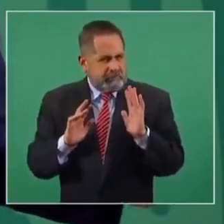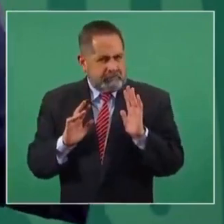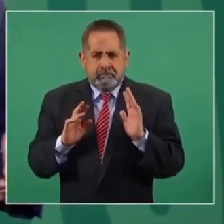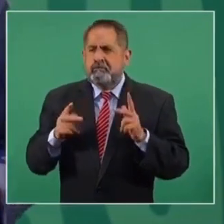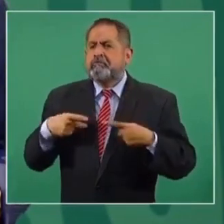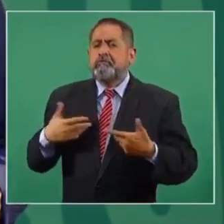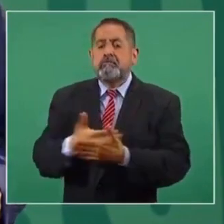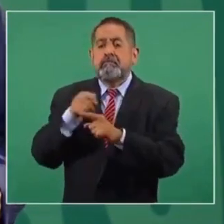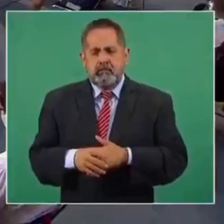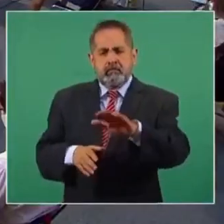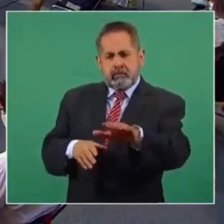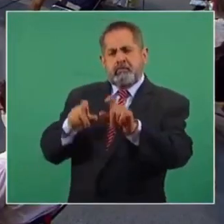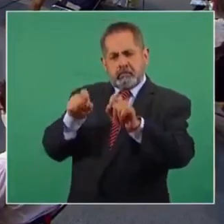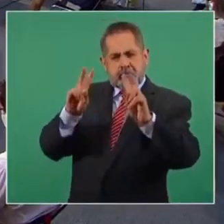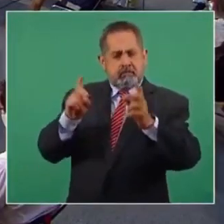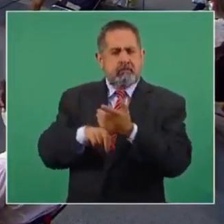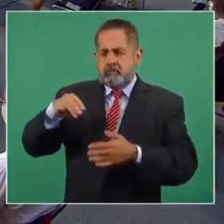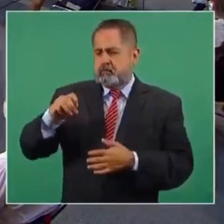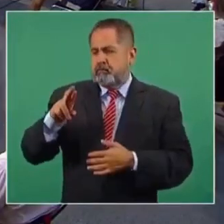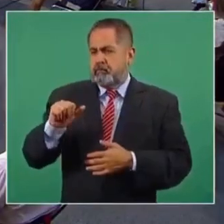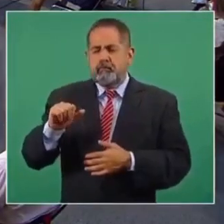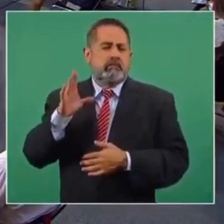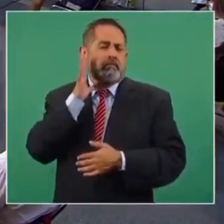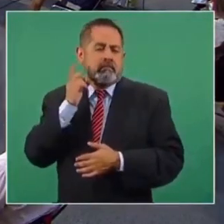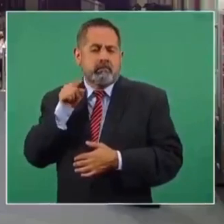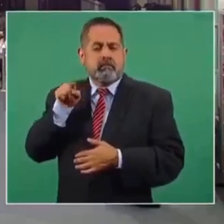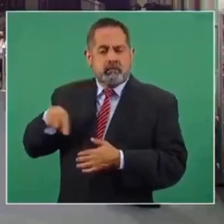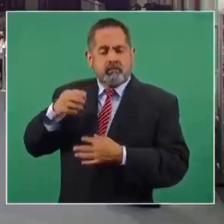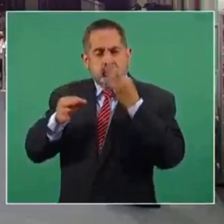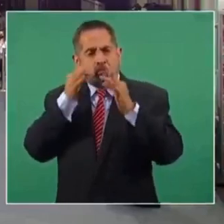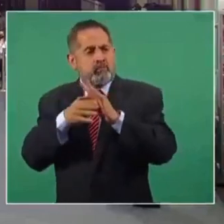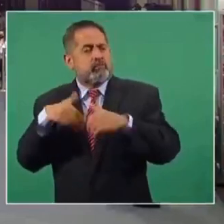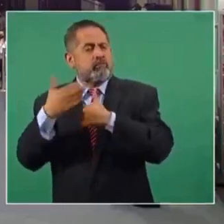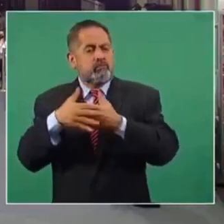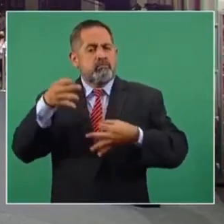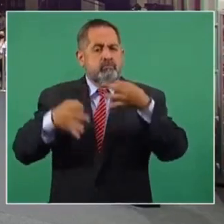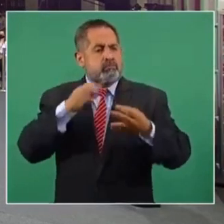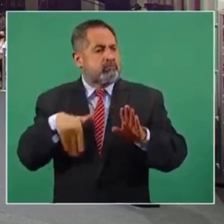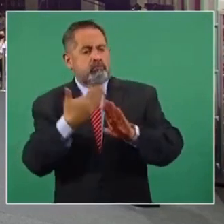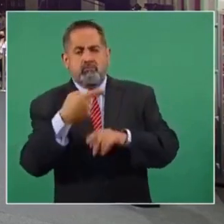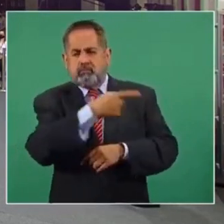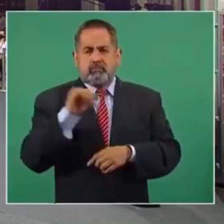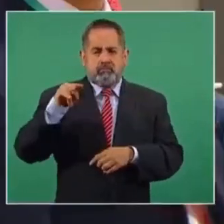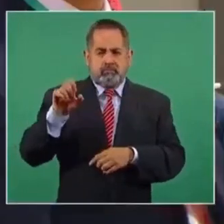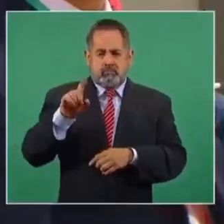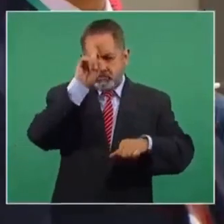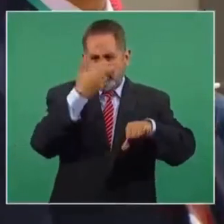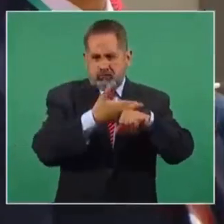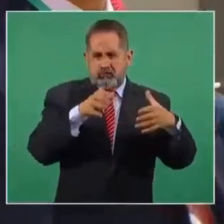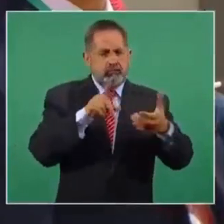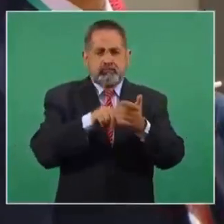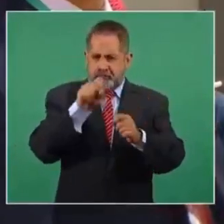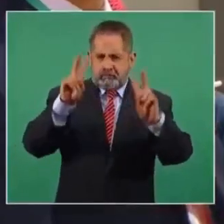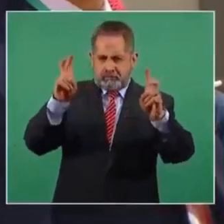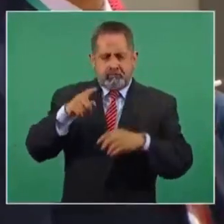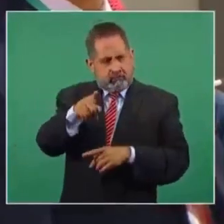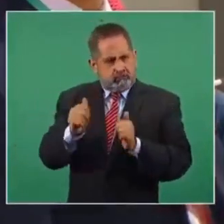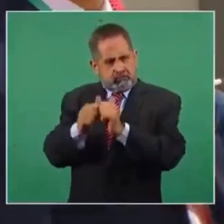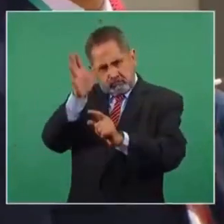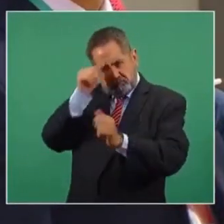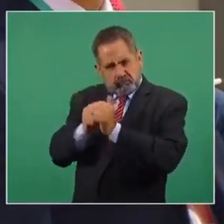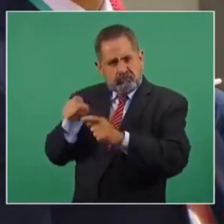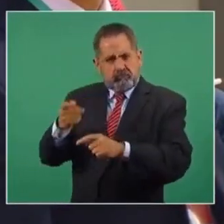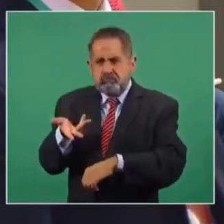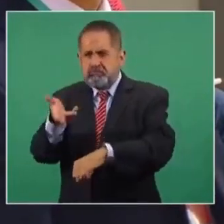Pregúntenle a la gente. De Moreno, la Cámara de Diputados está promoviendo que haya un juicio político en contra de los consejeros del INE precisamente por este tema. ¿Usted acompañaría